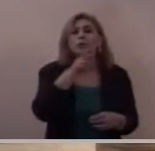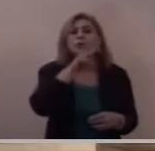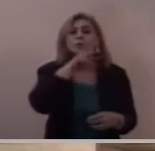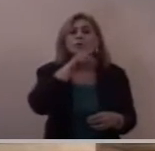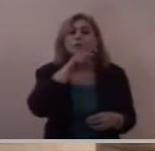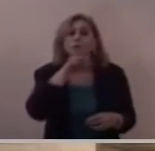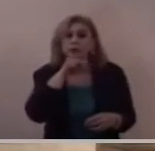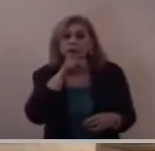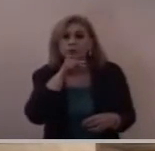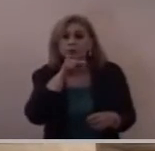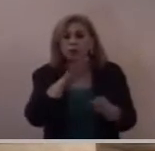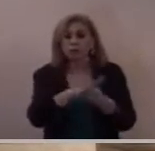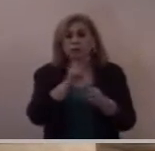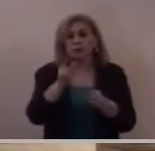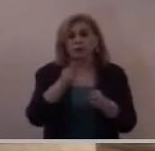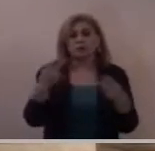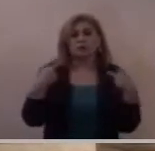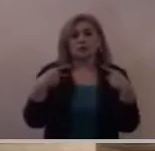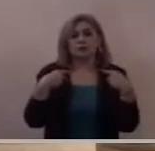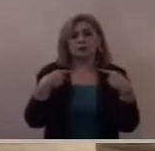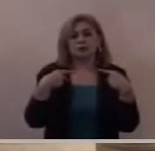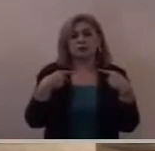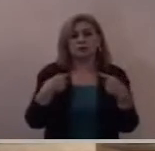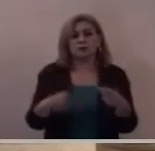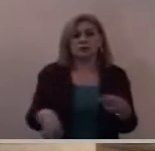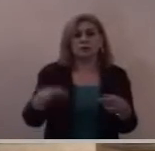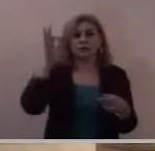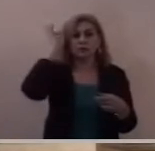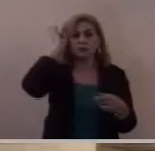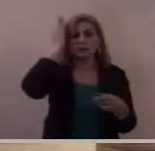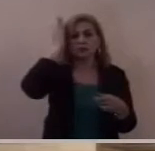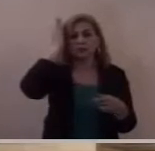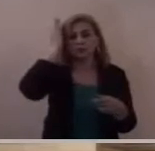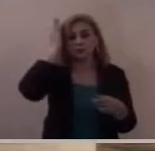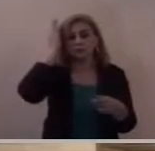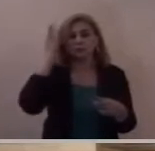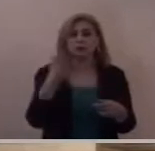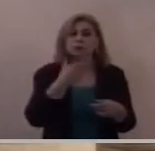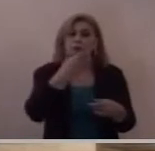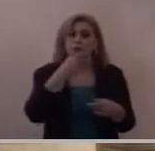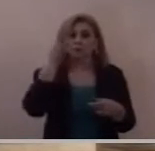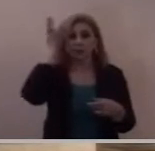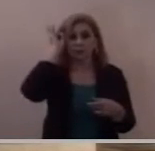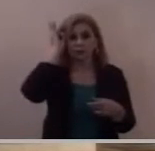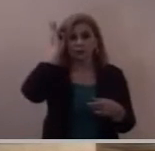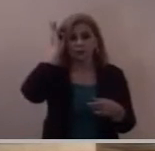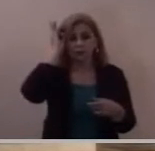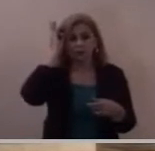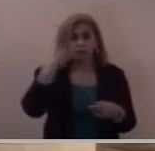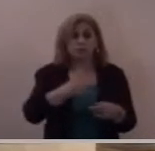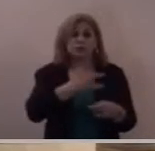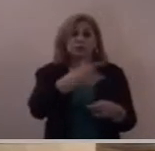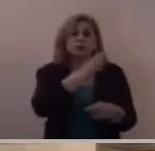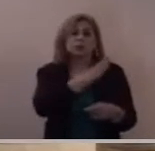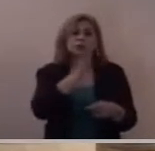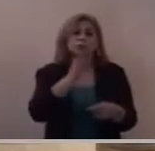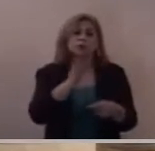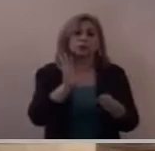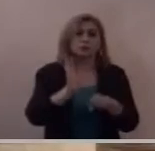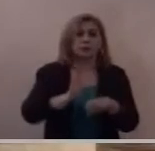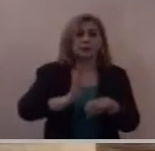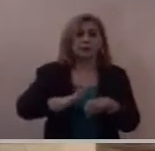refleja un gran sentido de humanidad y más